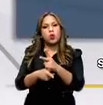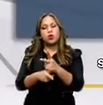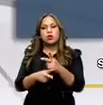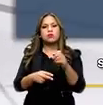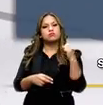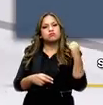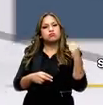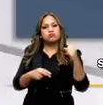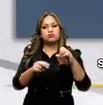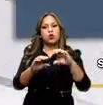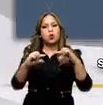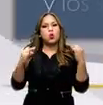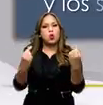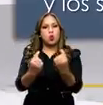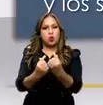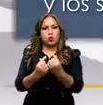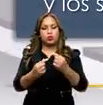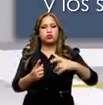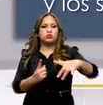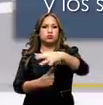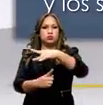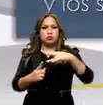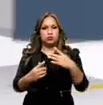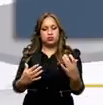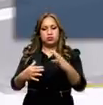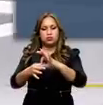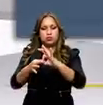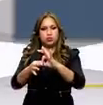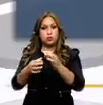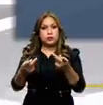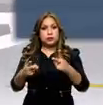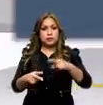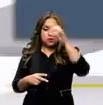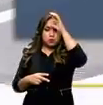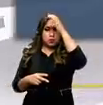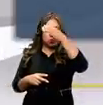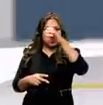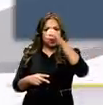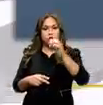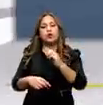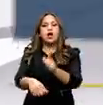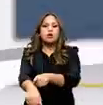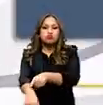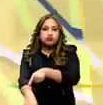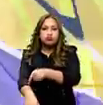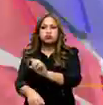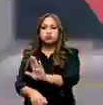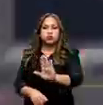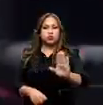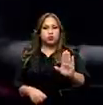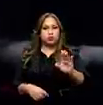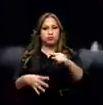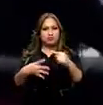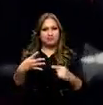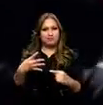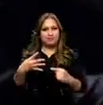asociados a la biodiversidad y saberes, prácticas y tradiciones ancestrales y culturales.